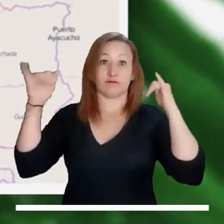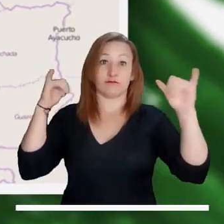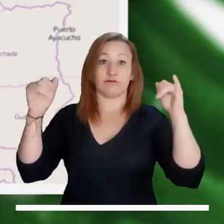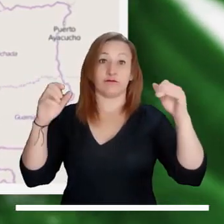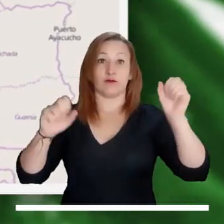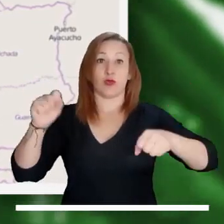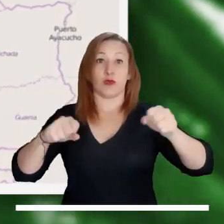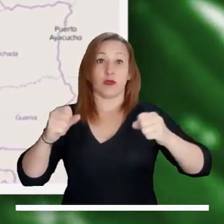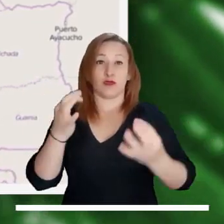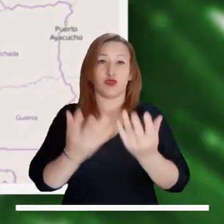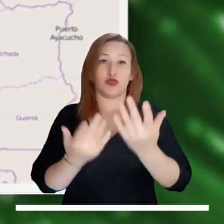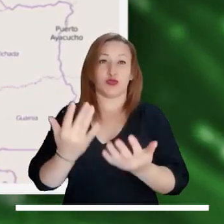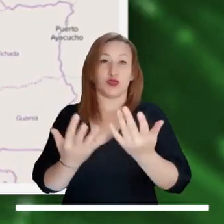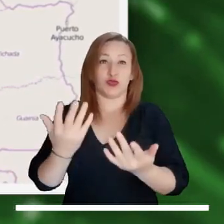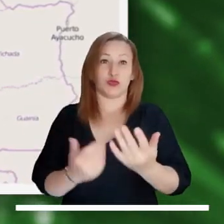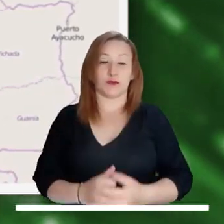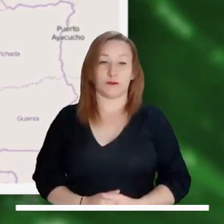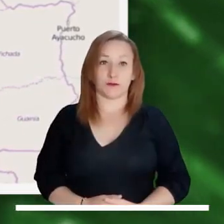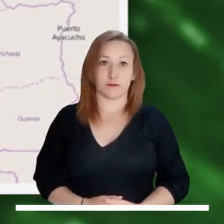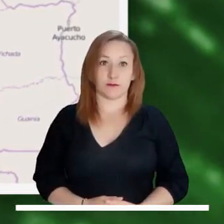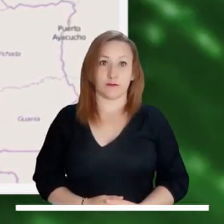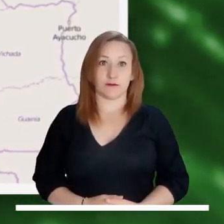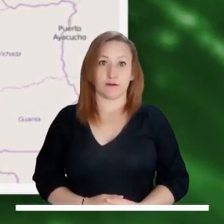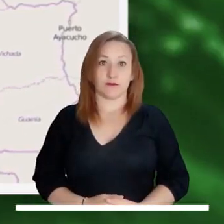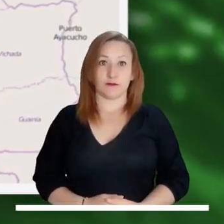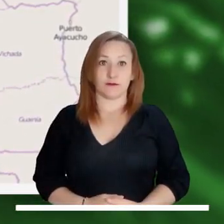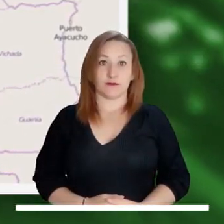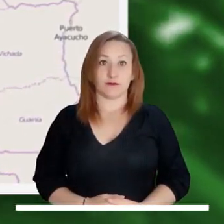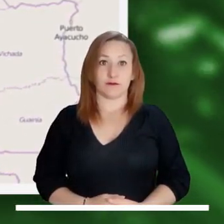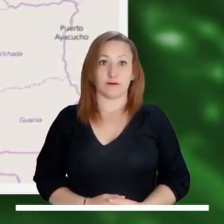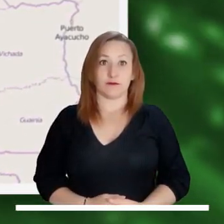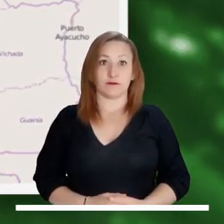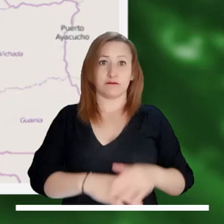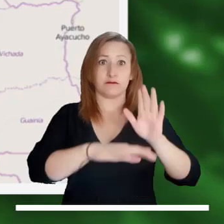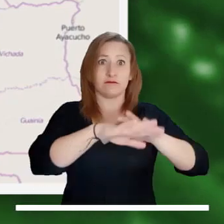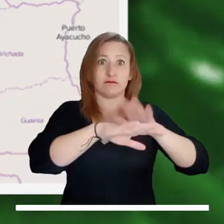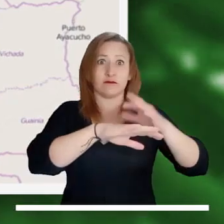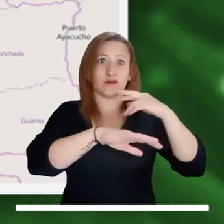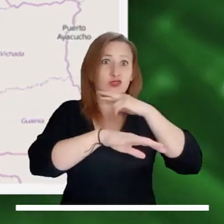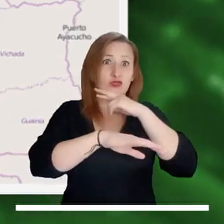Máxima alerta se emite en el departamento de Casanare por probables incendios.